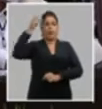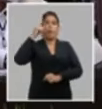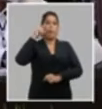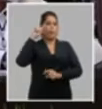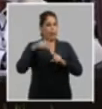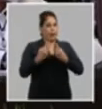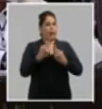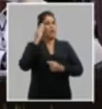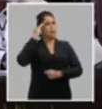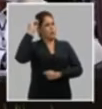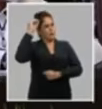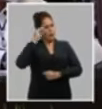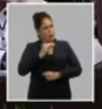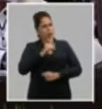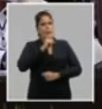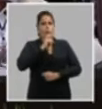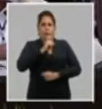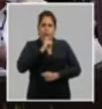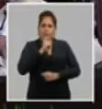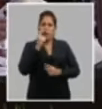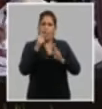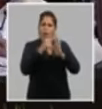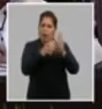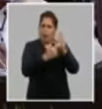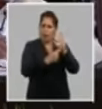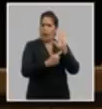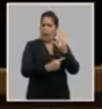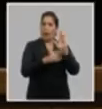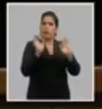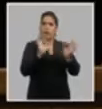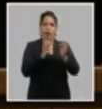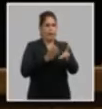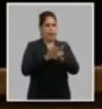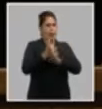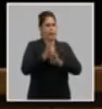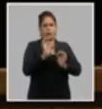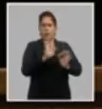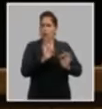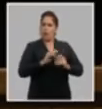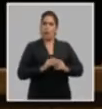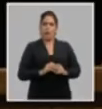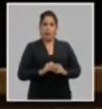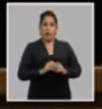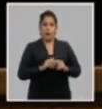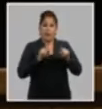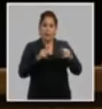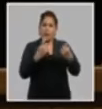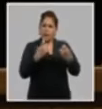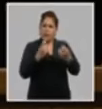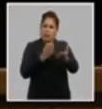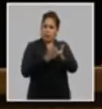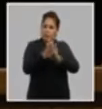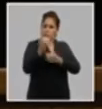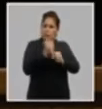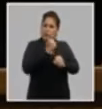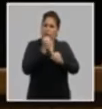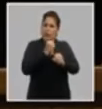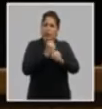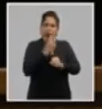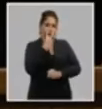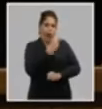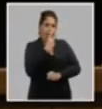obstante reconocer que existen aspectos en los que no se avanzó lo suficiente o que es necesario continuar